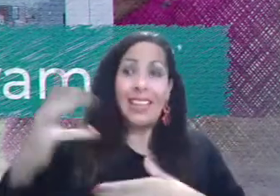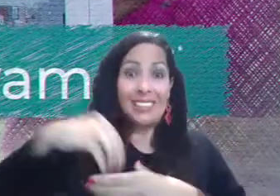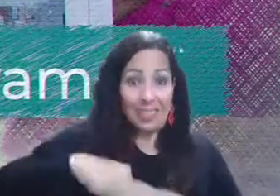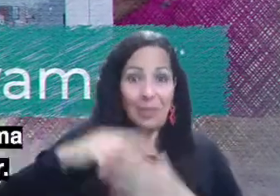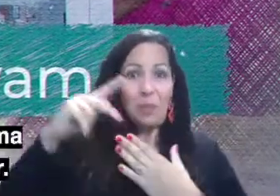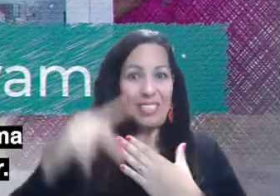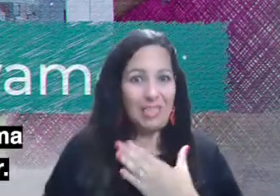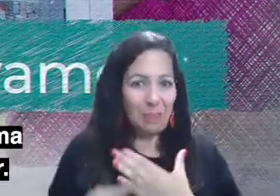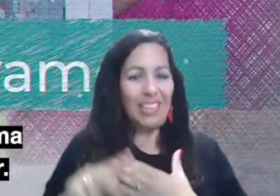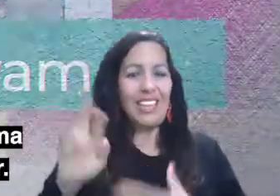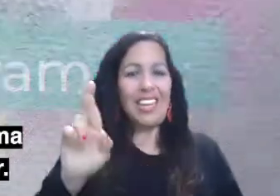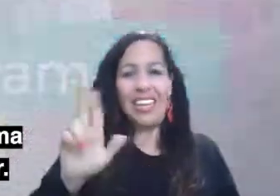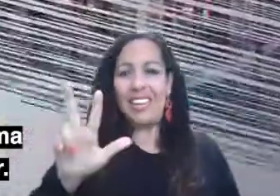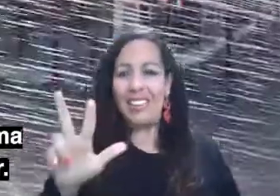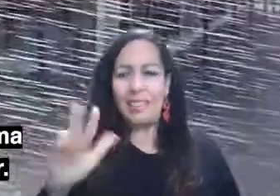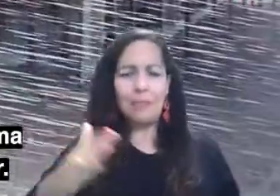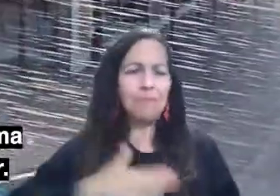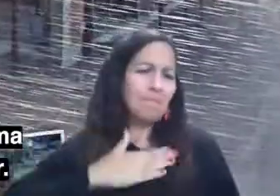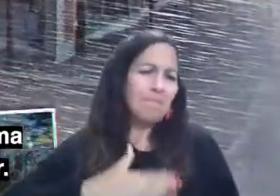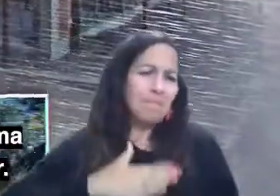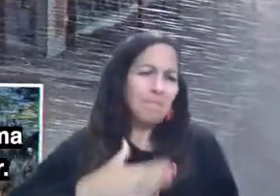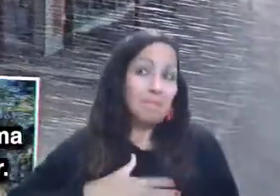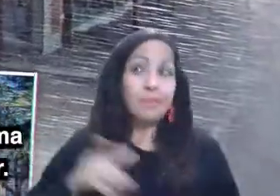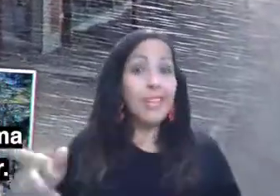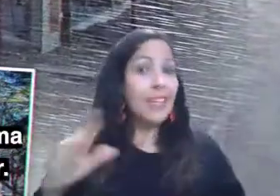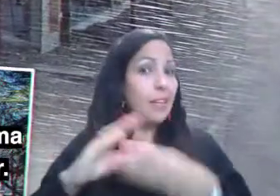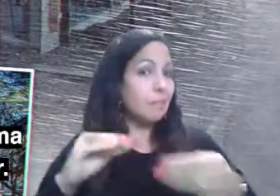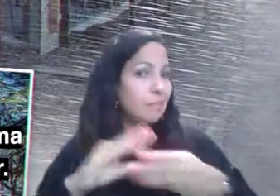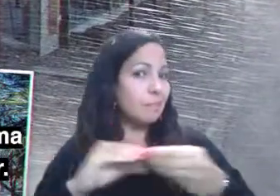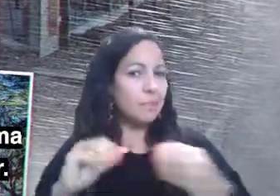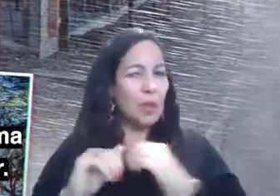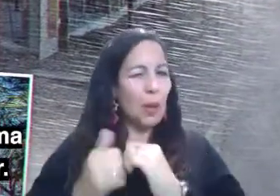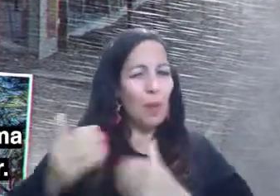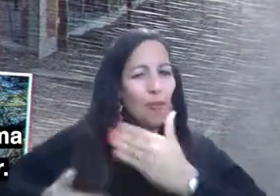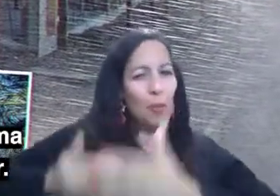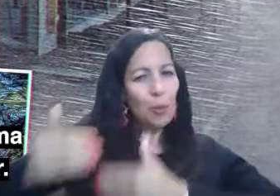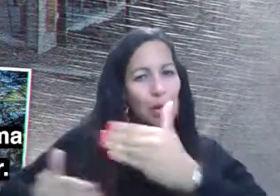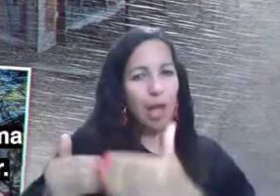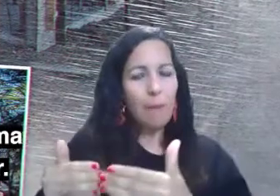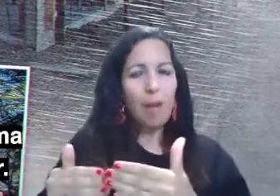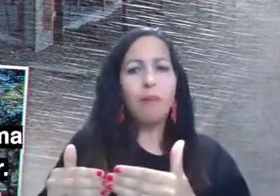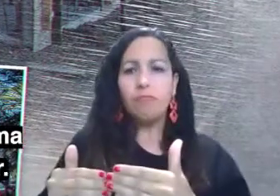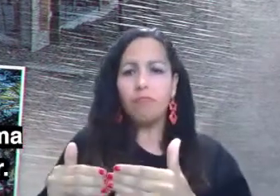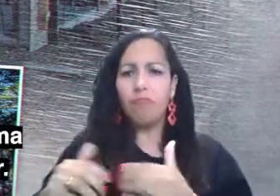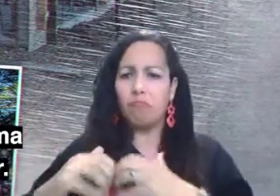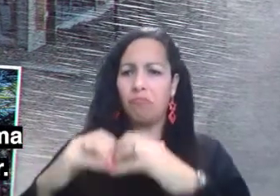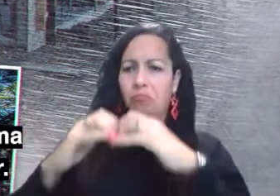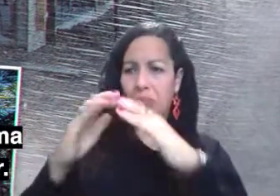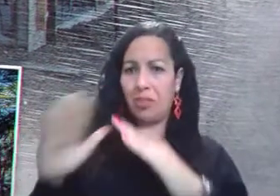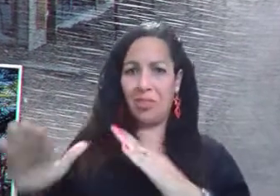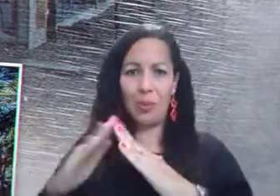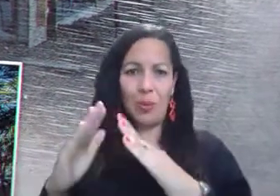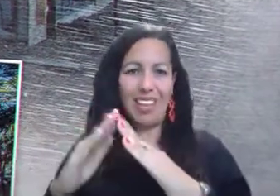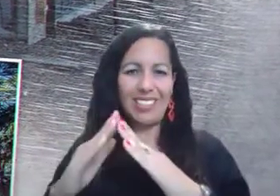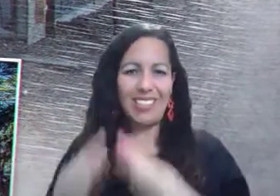R3. Ella nos relata su experiencia con el programa y el proceso de reconstrucción de su hogar.